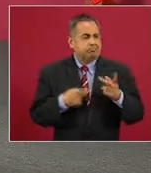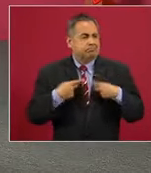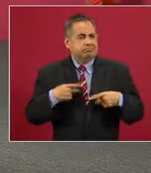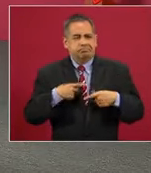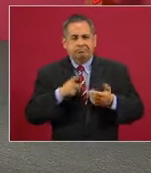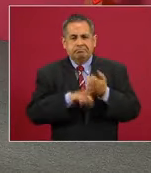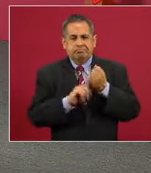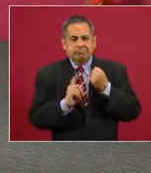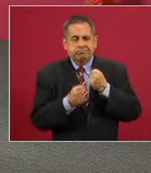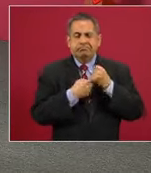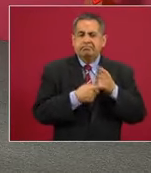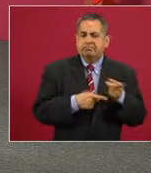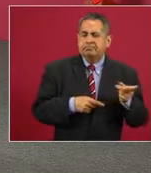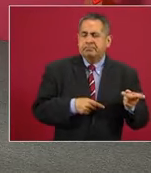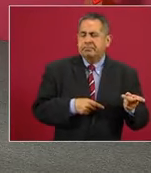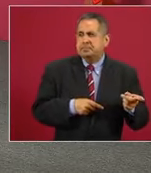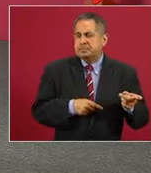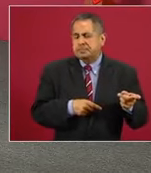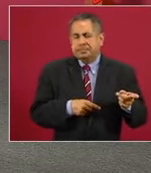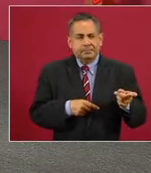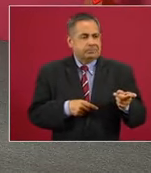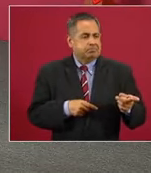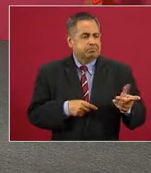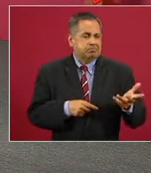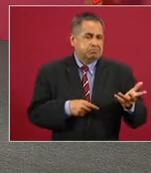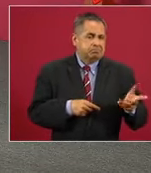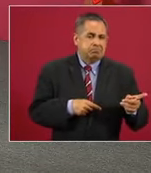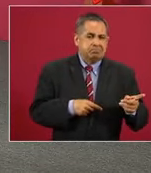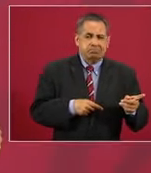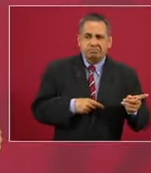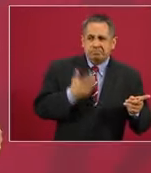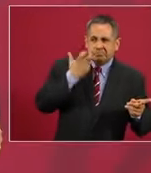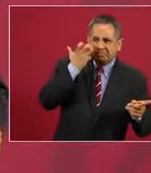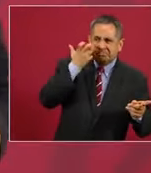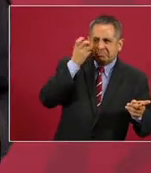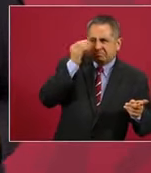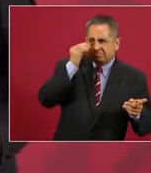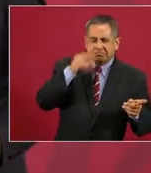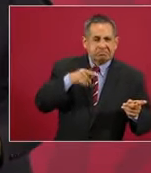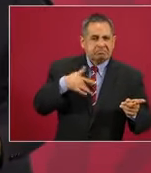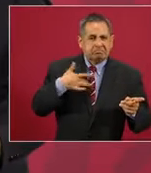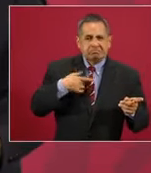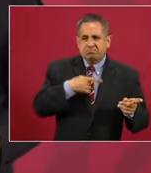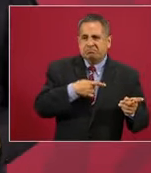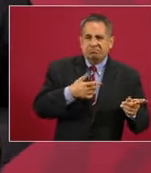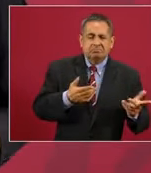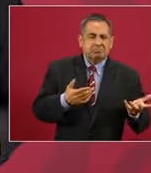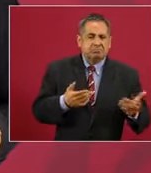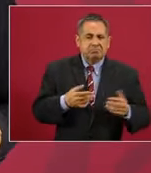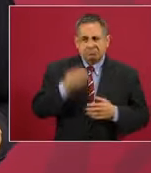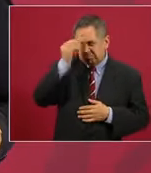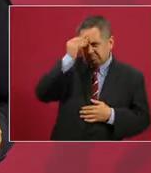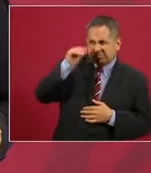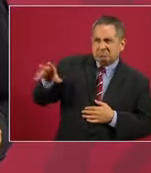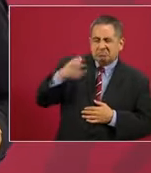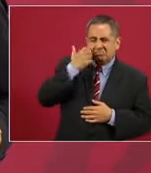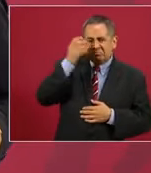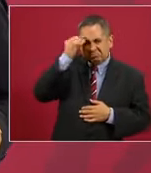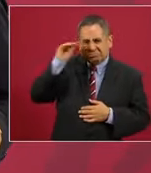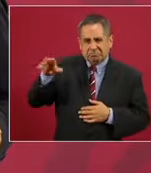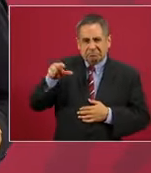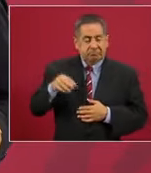interesada en afectarnos.